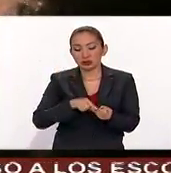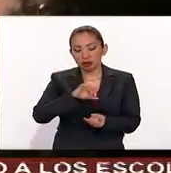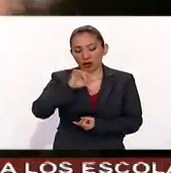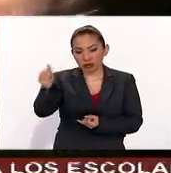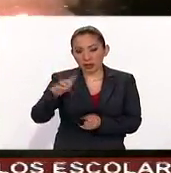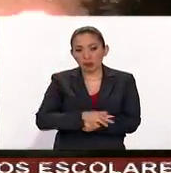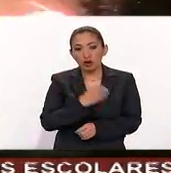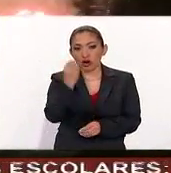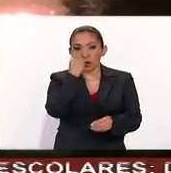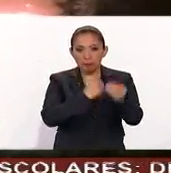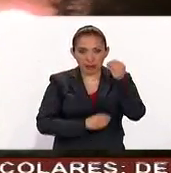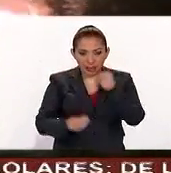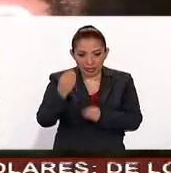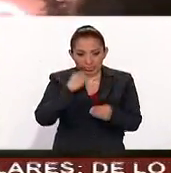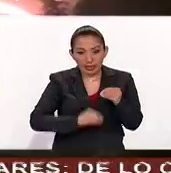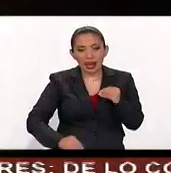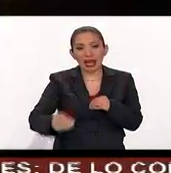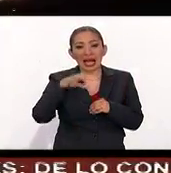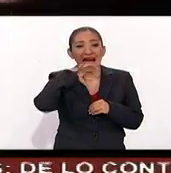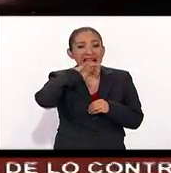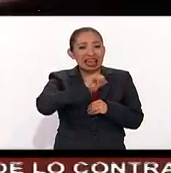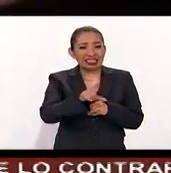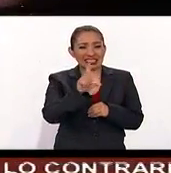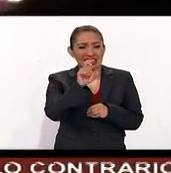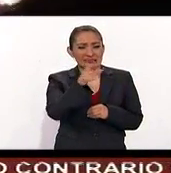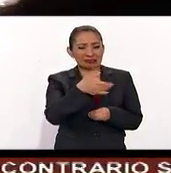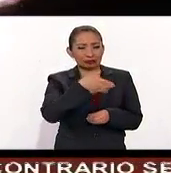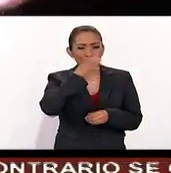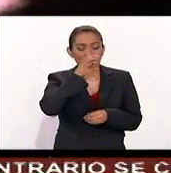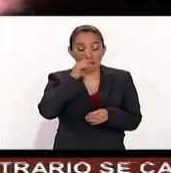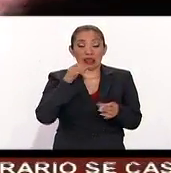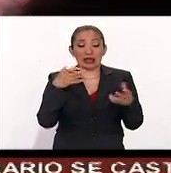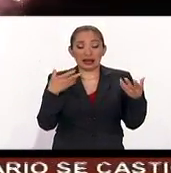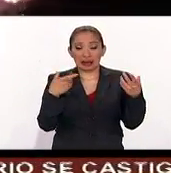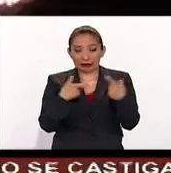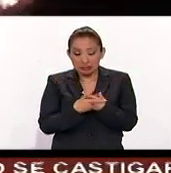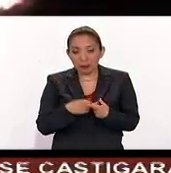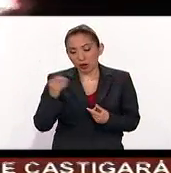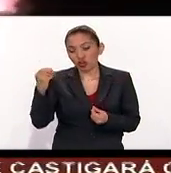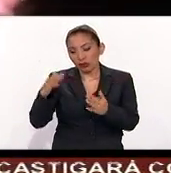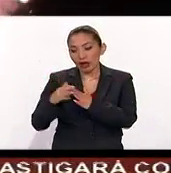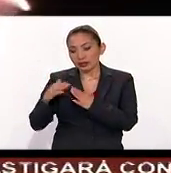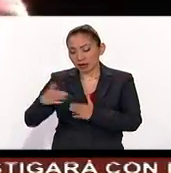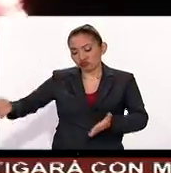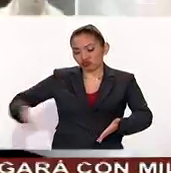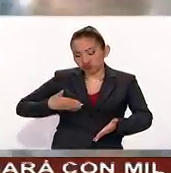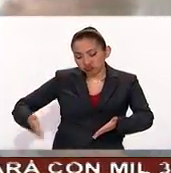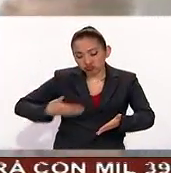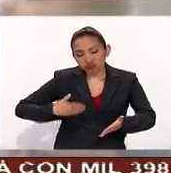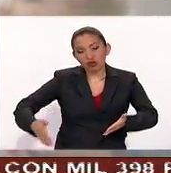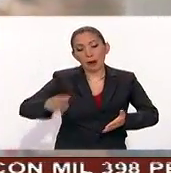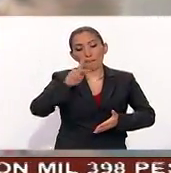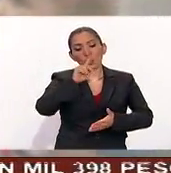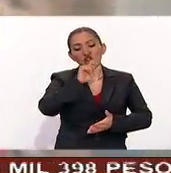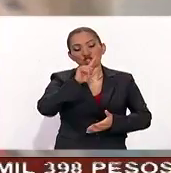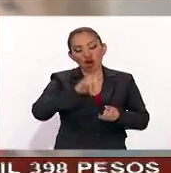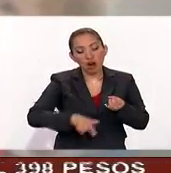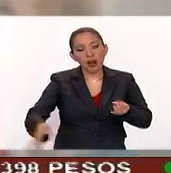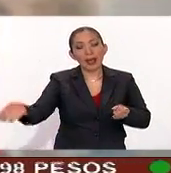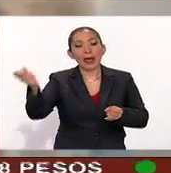es por comida, o sea, por líquidos calientes. También se incrementa porque todas las casas se están cocinando, el pozole,